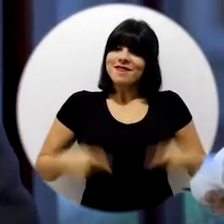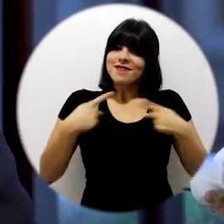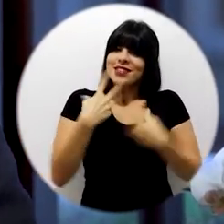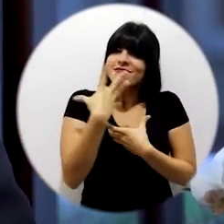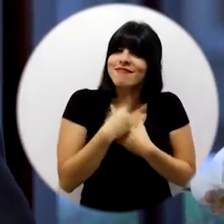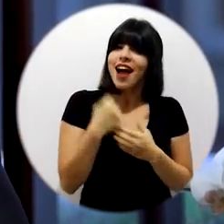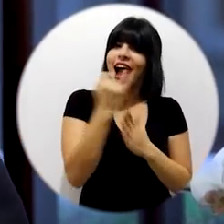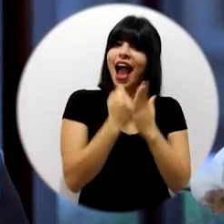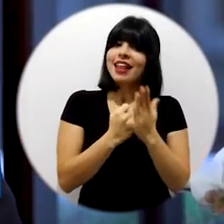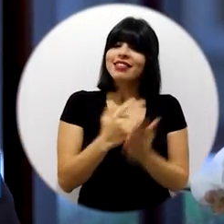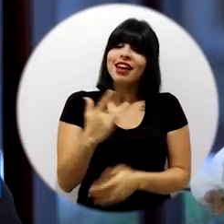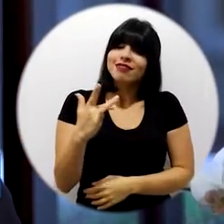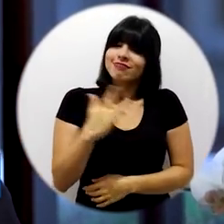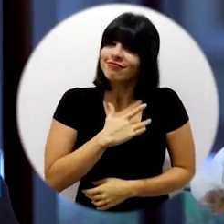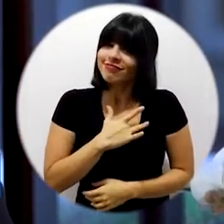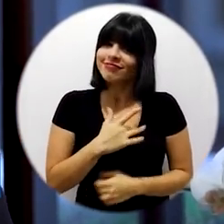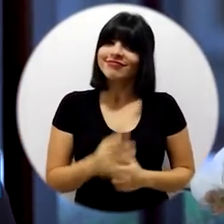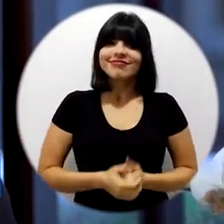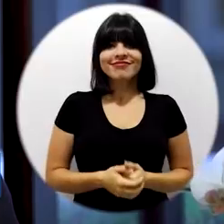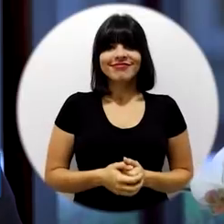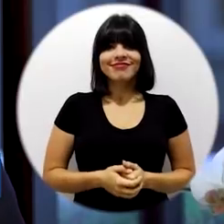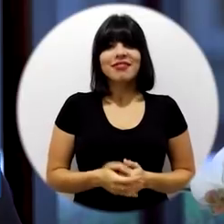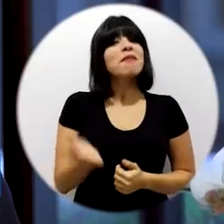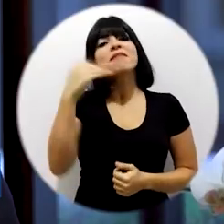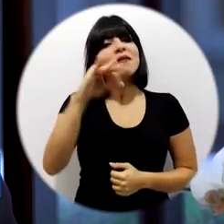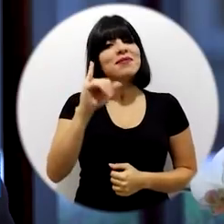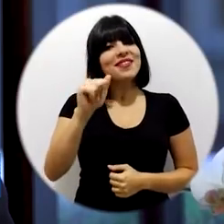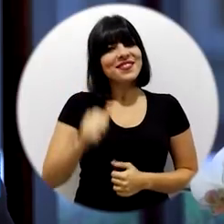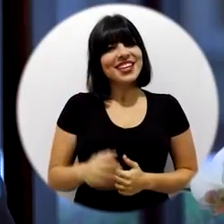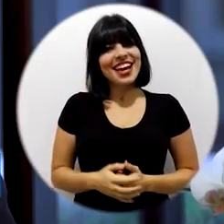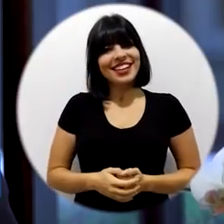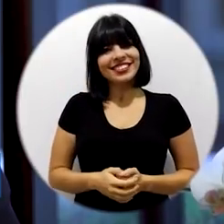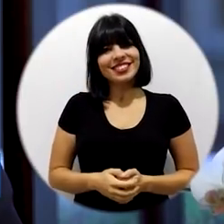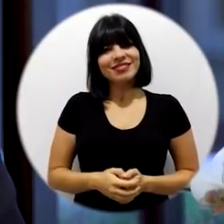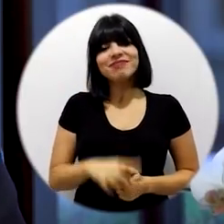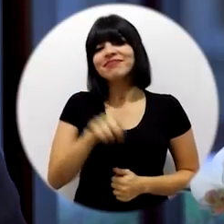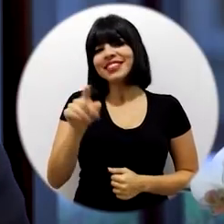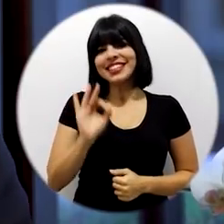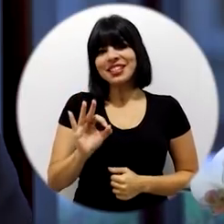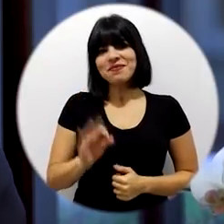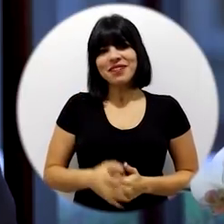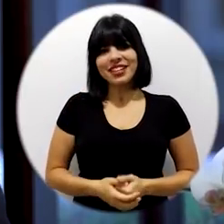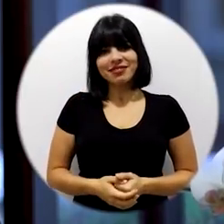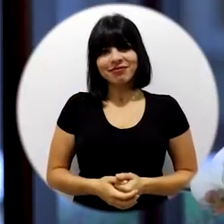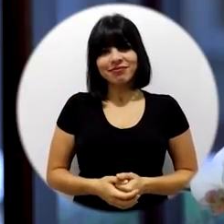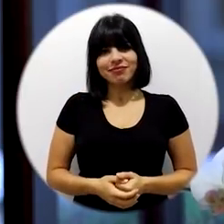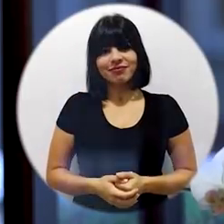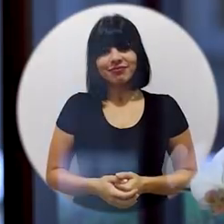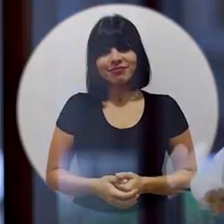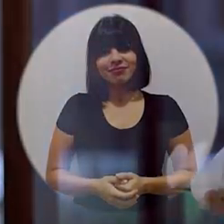Vivamos el arte apasionadamente. Vamos al FIA. Que estén muy bien.